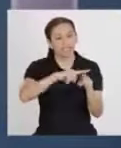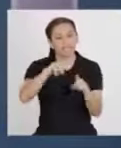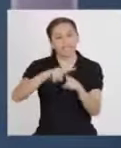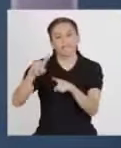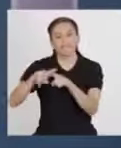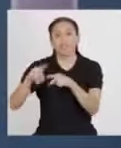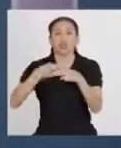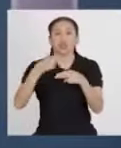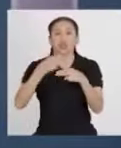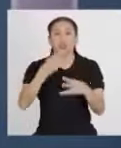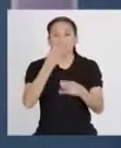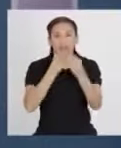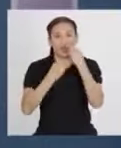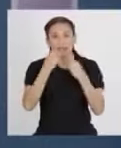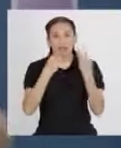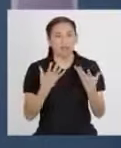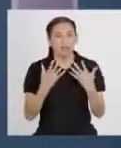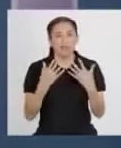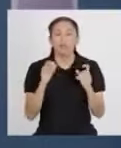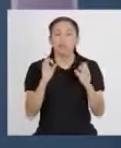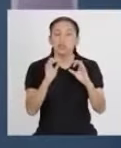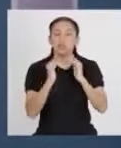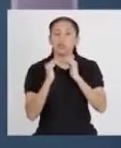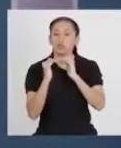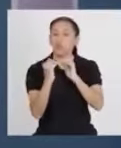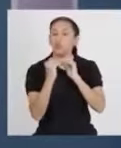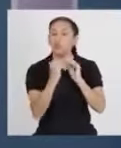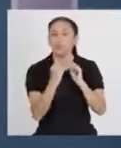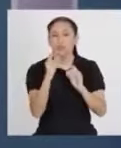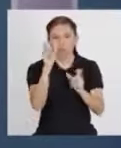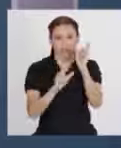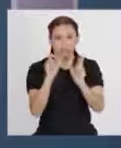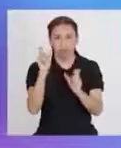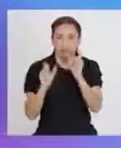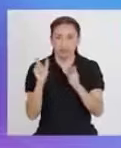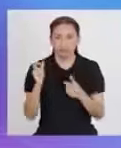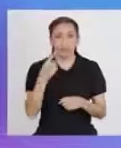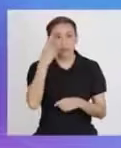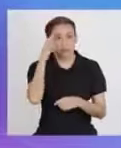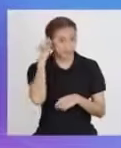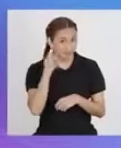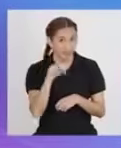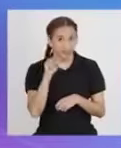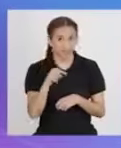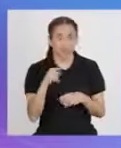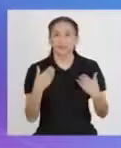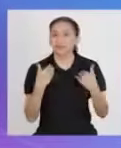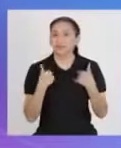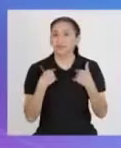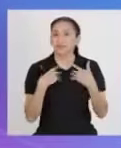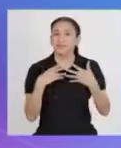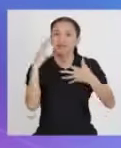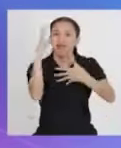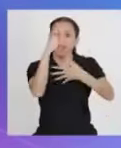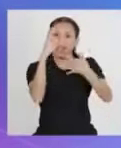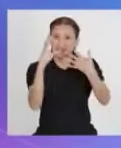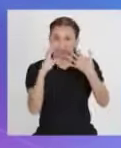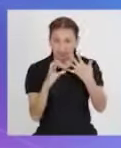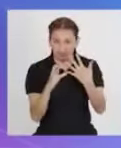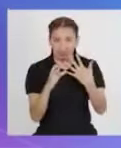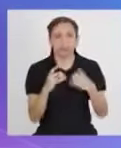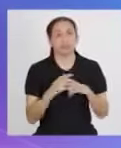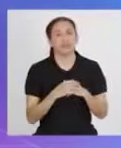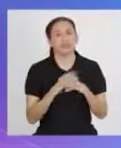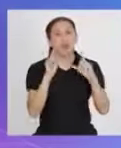tipos de alimentos que se encuentran al alcance de las personas. Para ello, existen clasificaciones